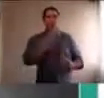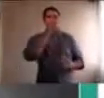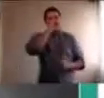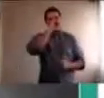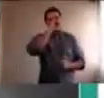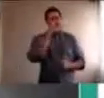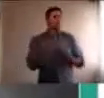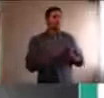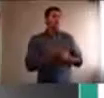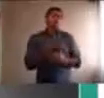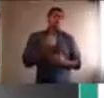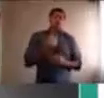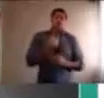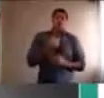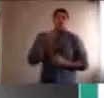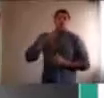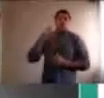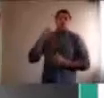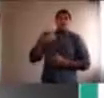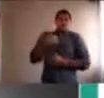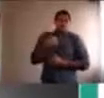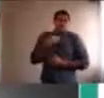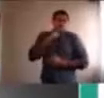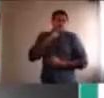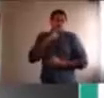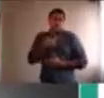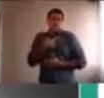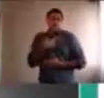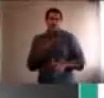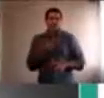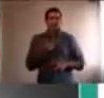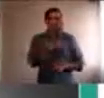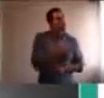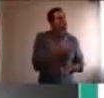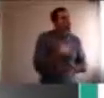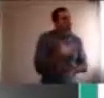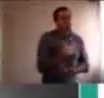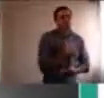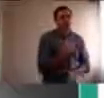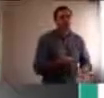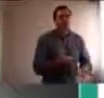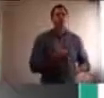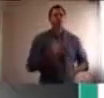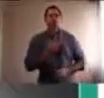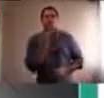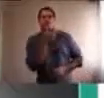tiene miedo, y entonces los chicos empiezan a hablar de esto, y uno los empieza a alfabetizar de esta manera.